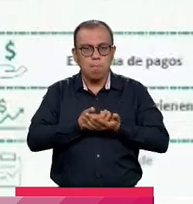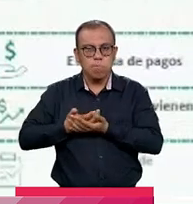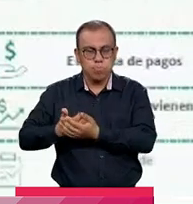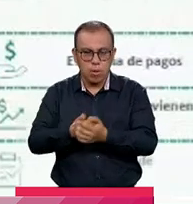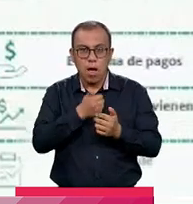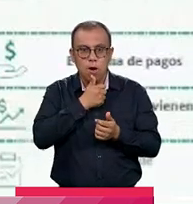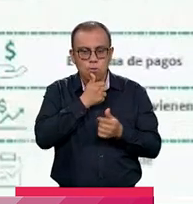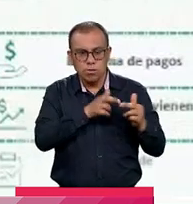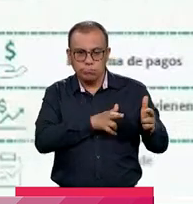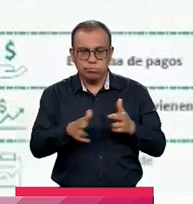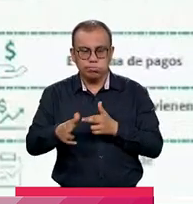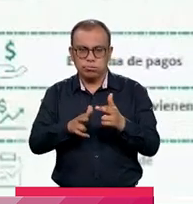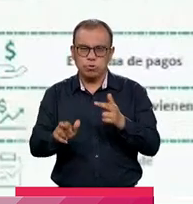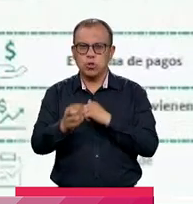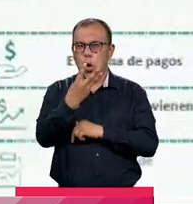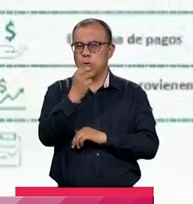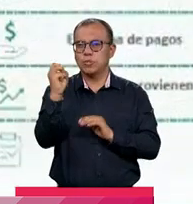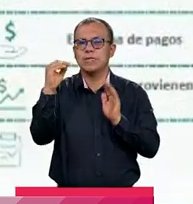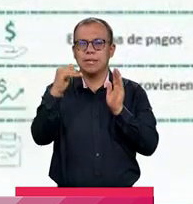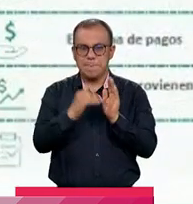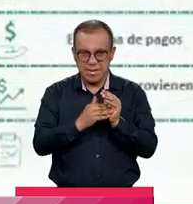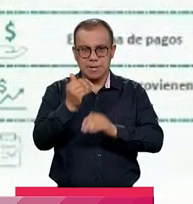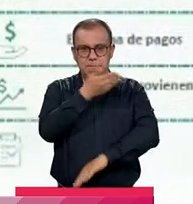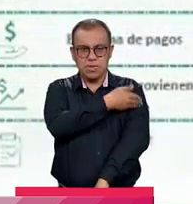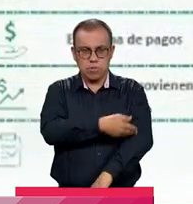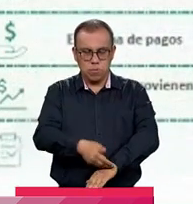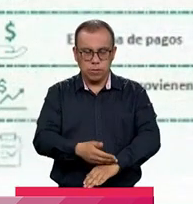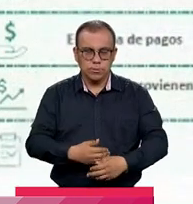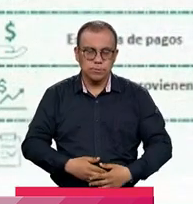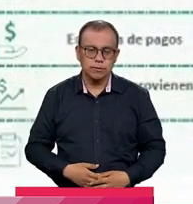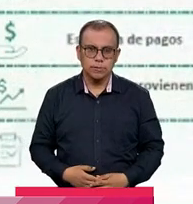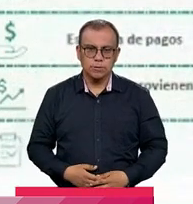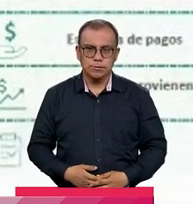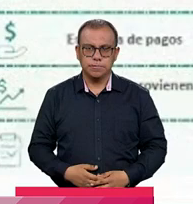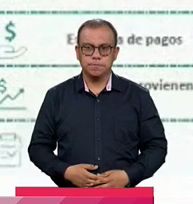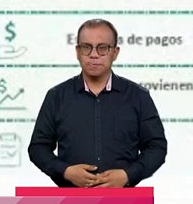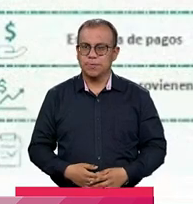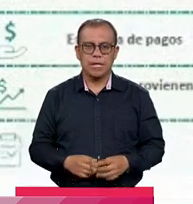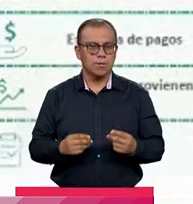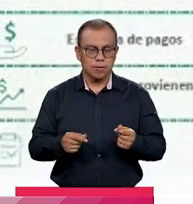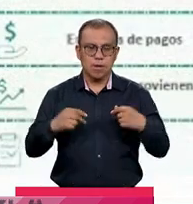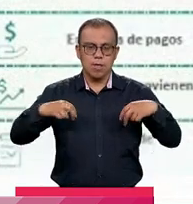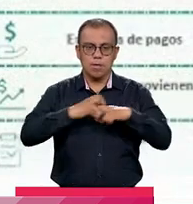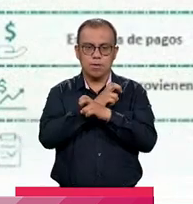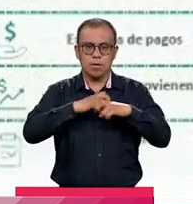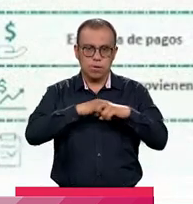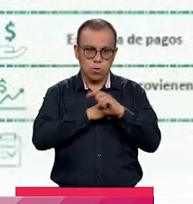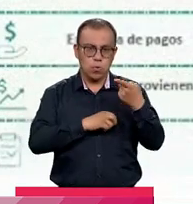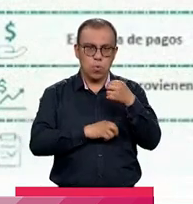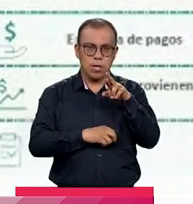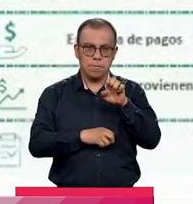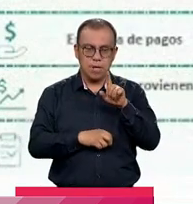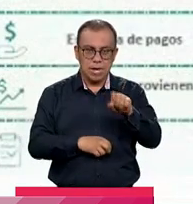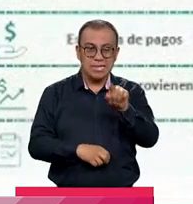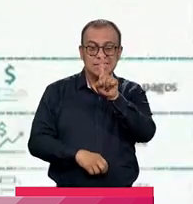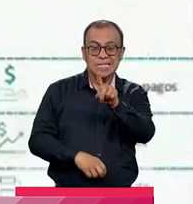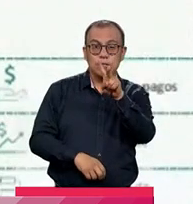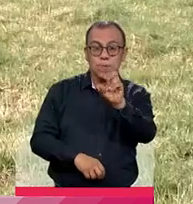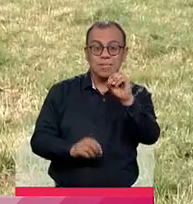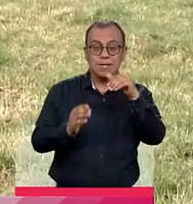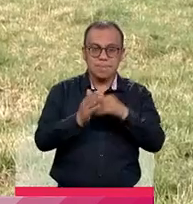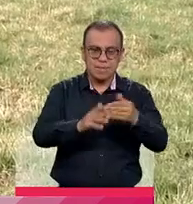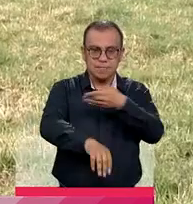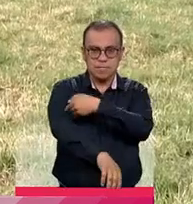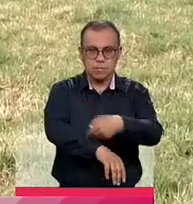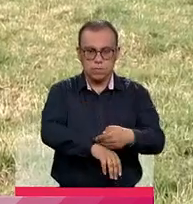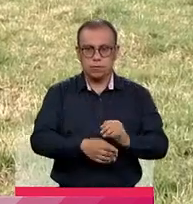por más o menos 80 mil millones de pesos. Le voy a pasar rápidamente el Parque Guaymaral por 120 mil millones de pesos.